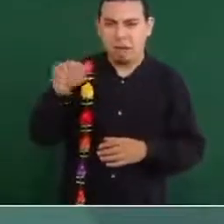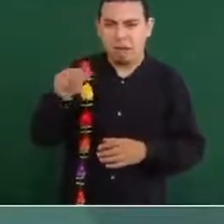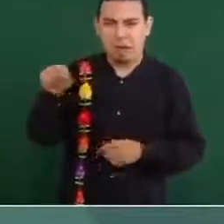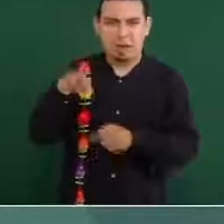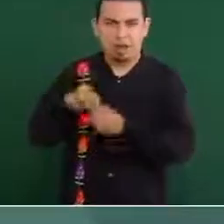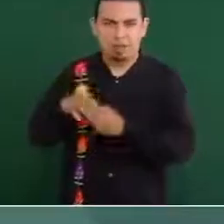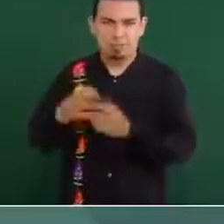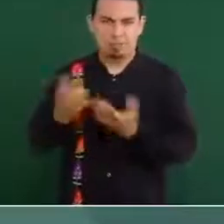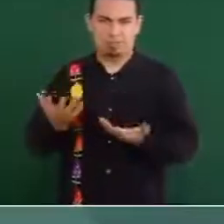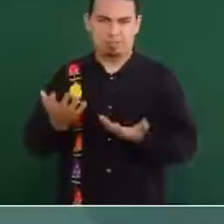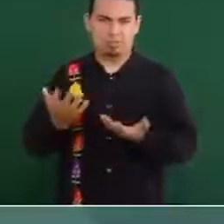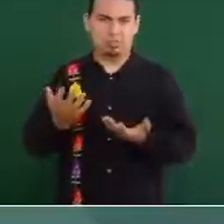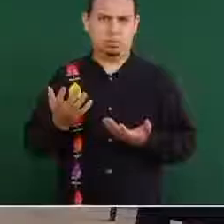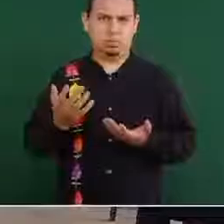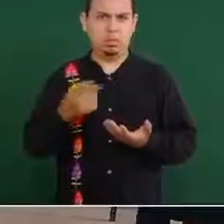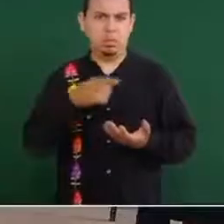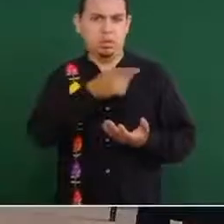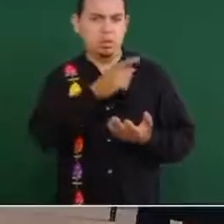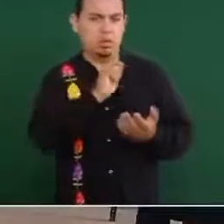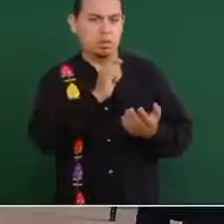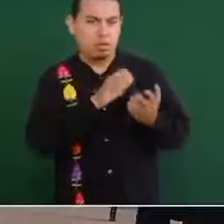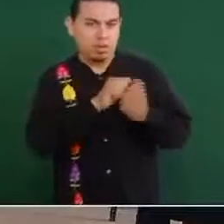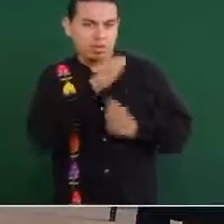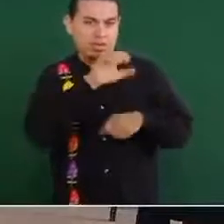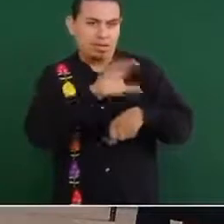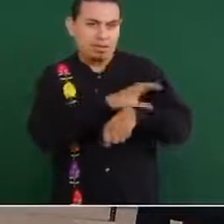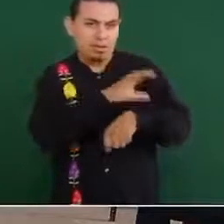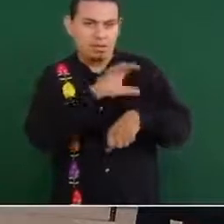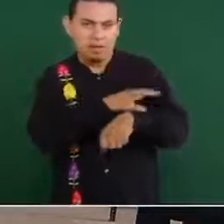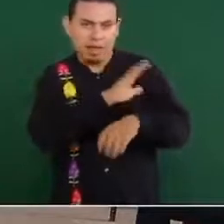votar a favor de la Comisión Federal de Electricidad.